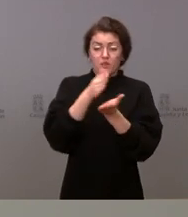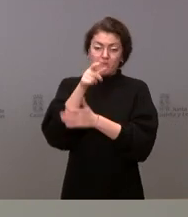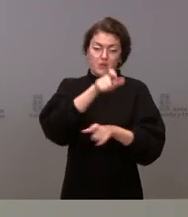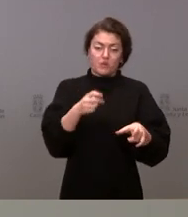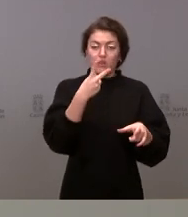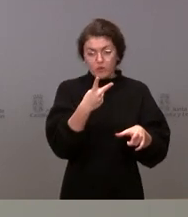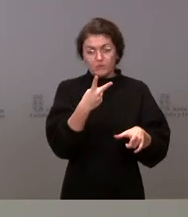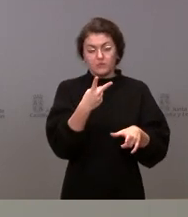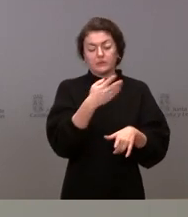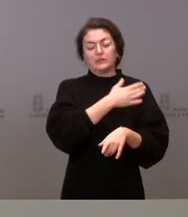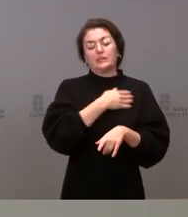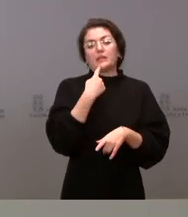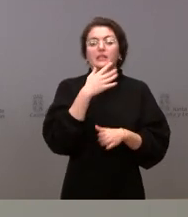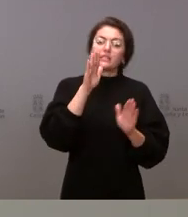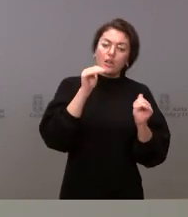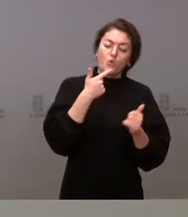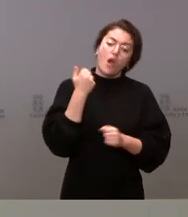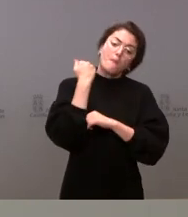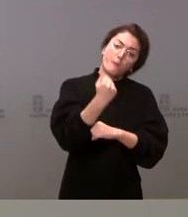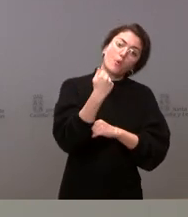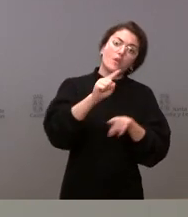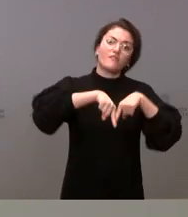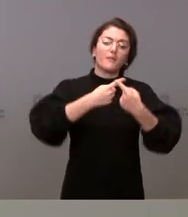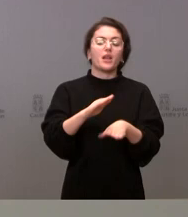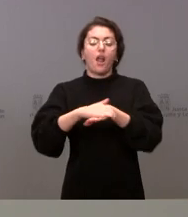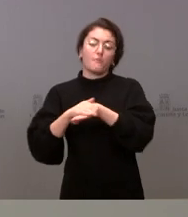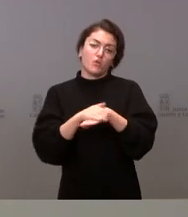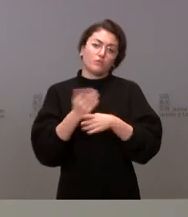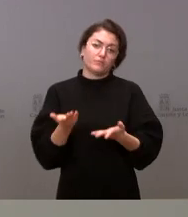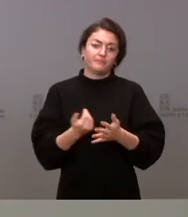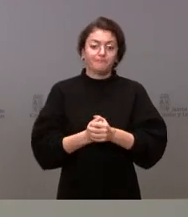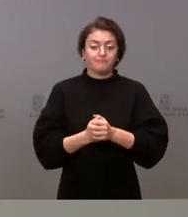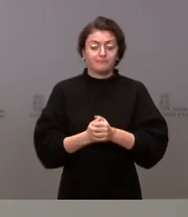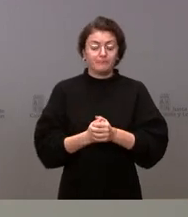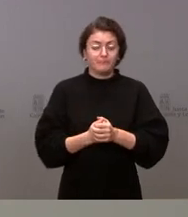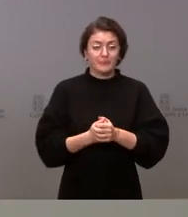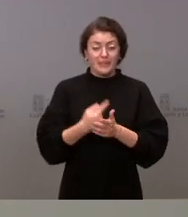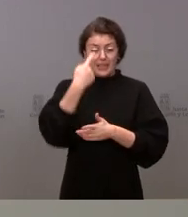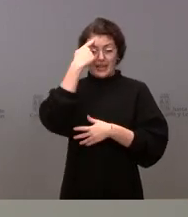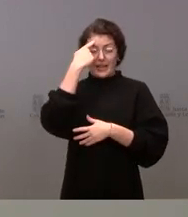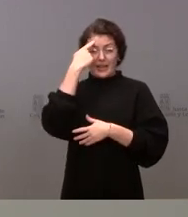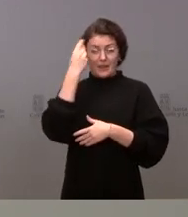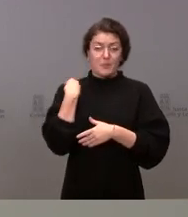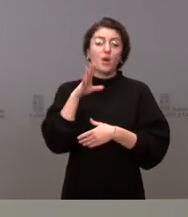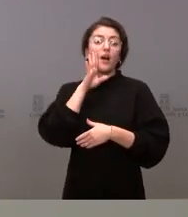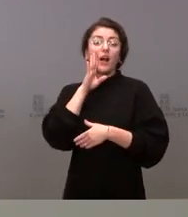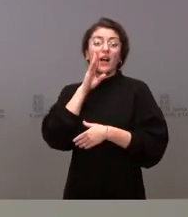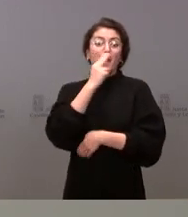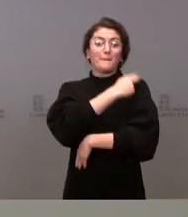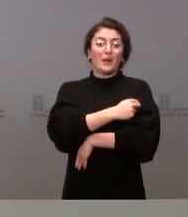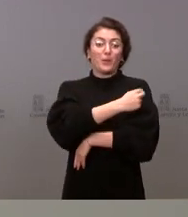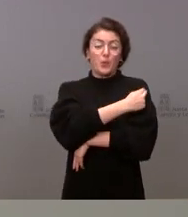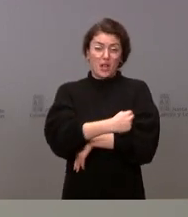y nuestro apoyo a familiares y amigos. Hemos de recordar, como he dicho antes, que la vacunación ha disminuido el